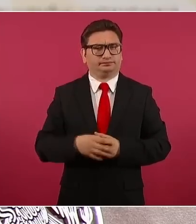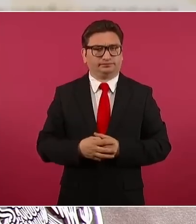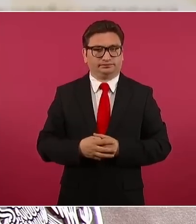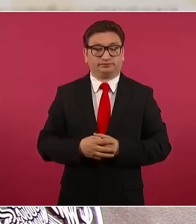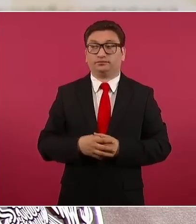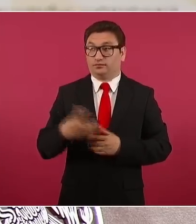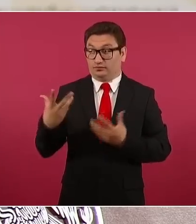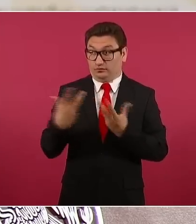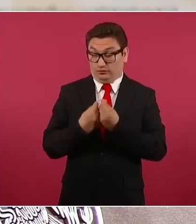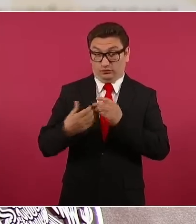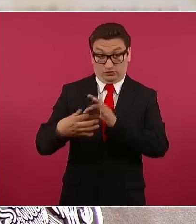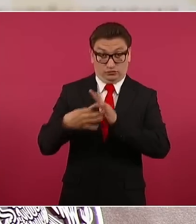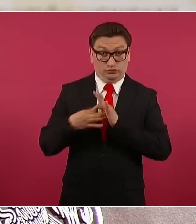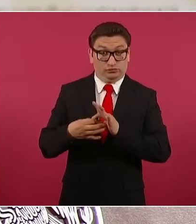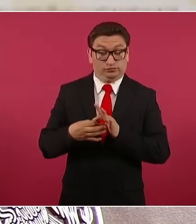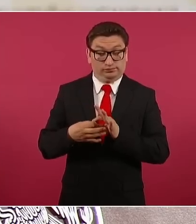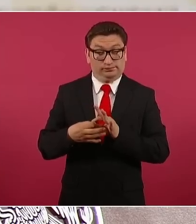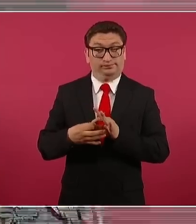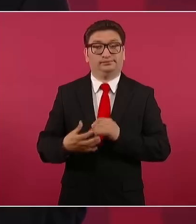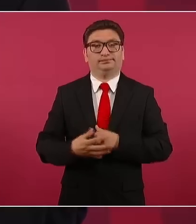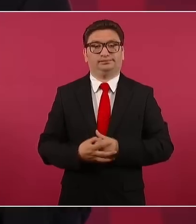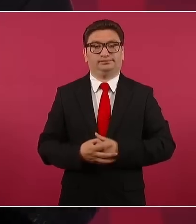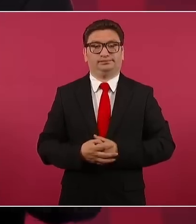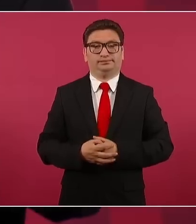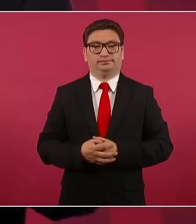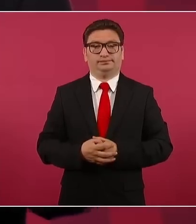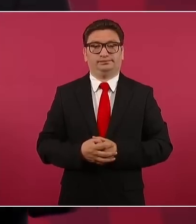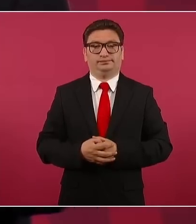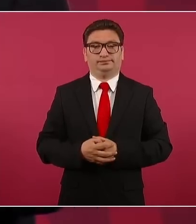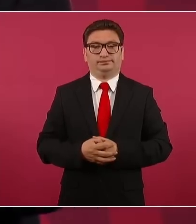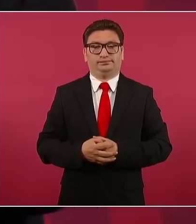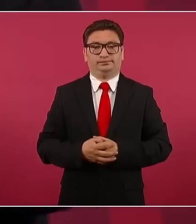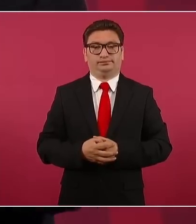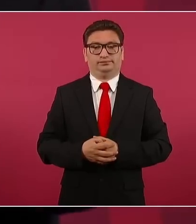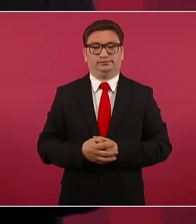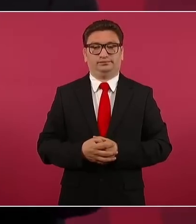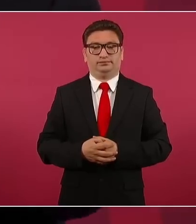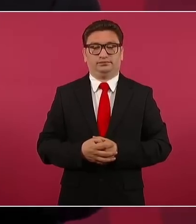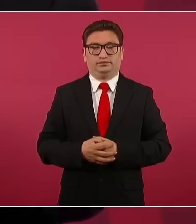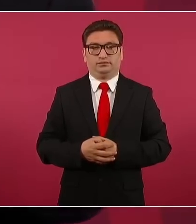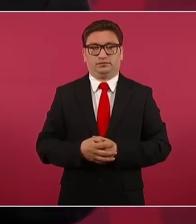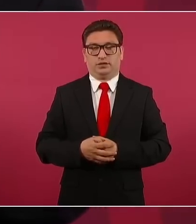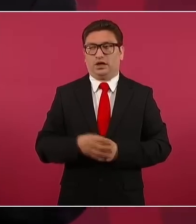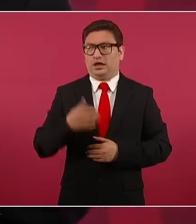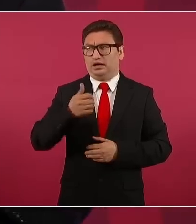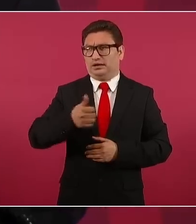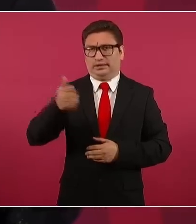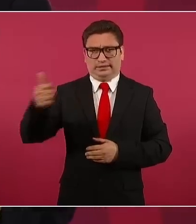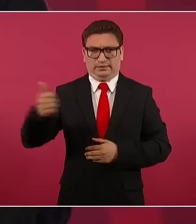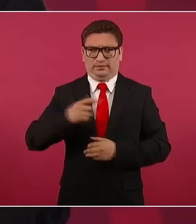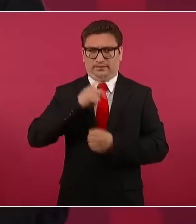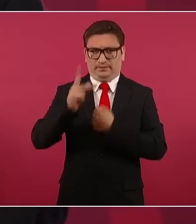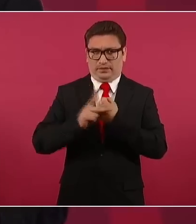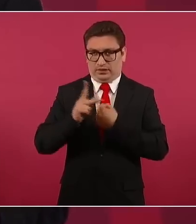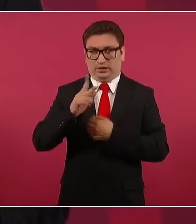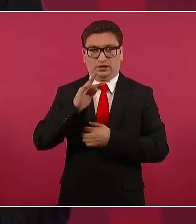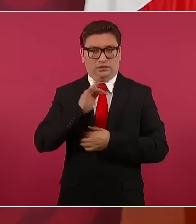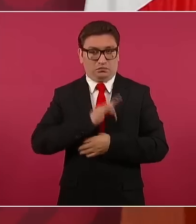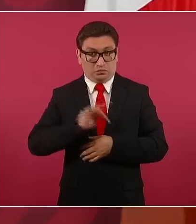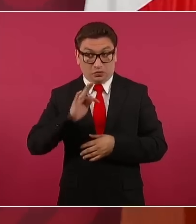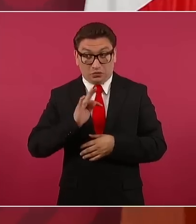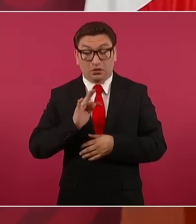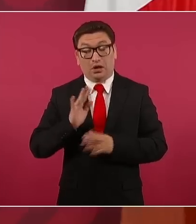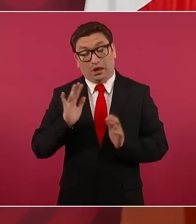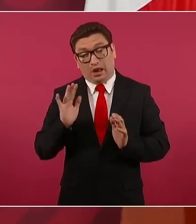en la medida de nuestras posibilidades, podamos